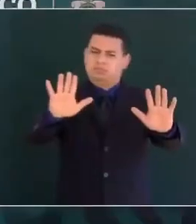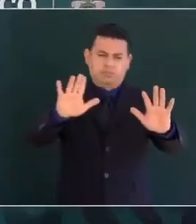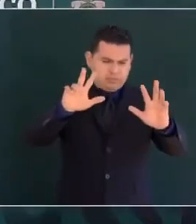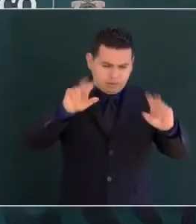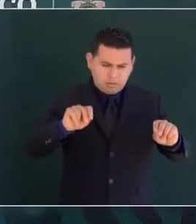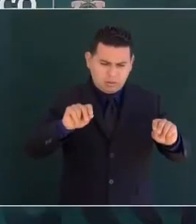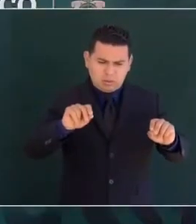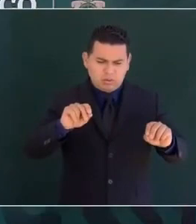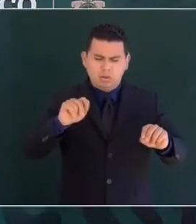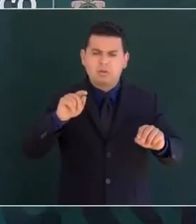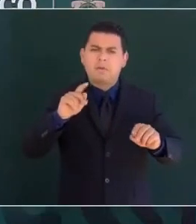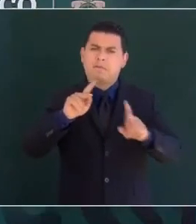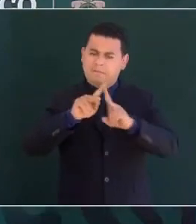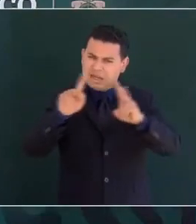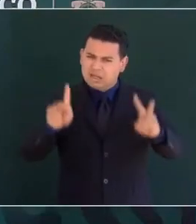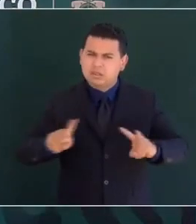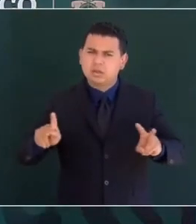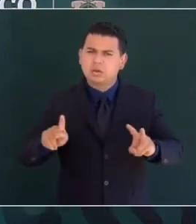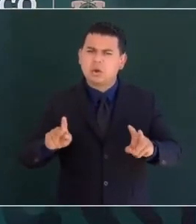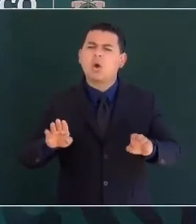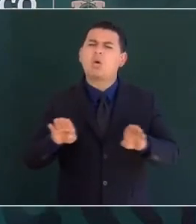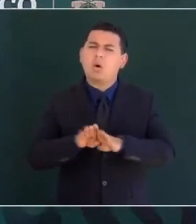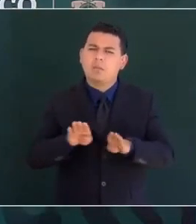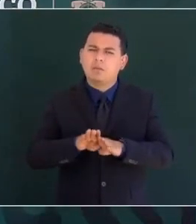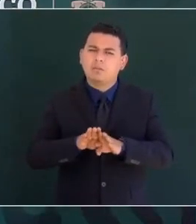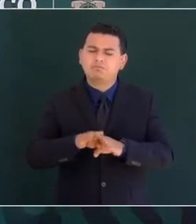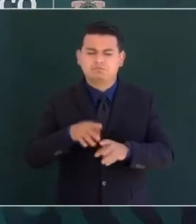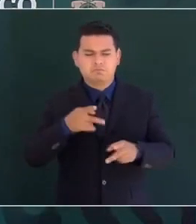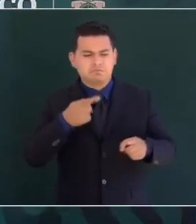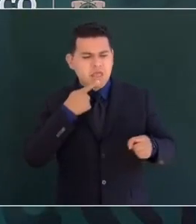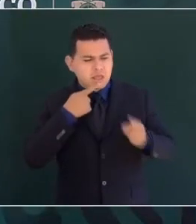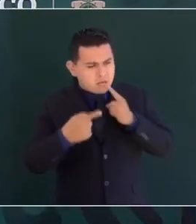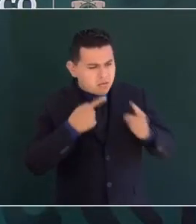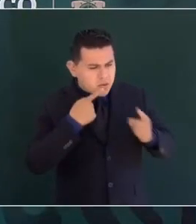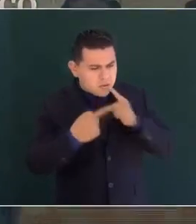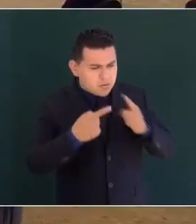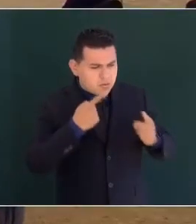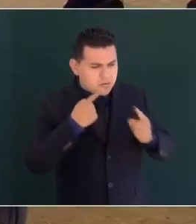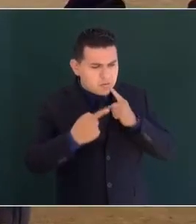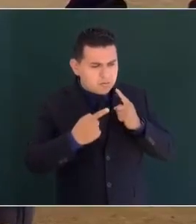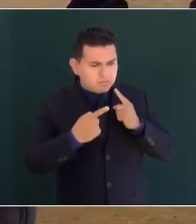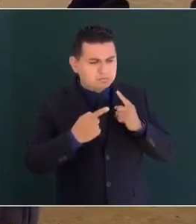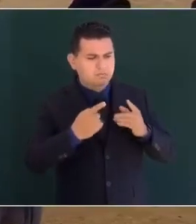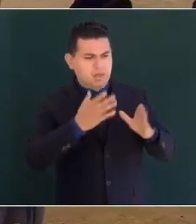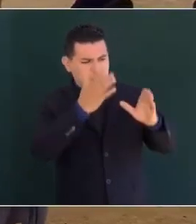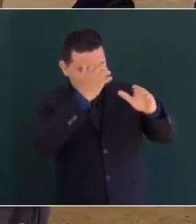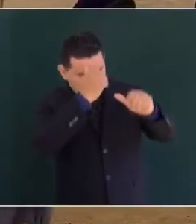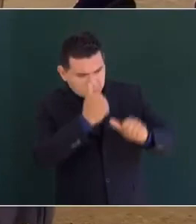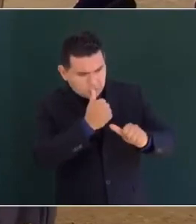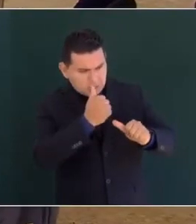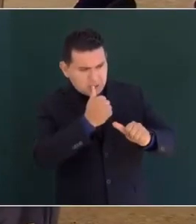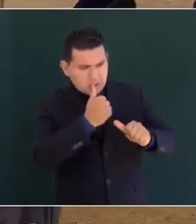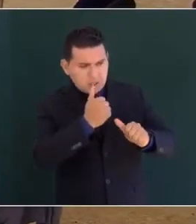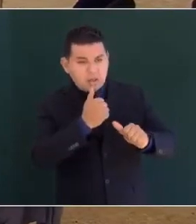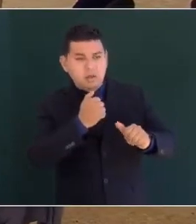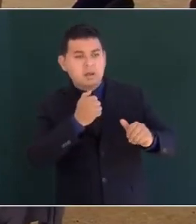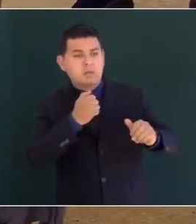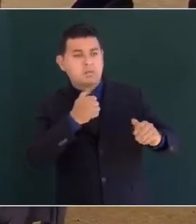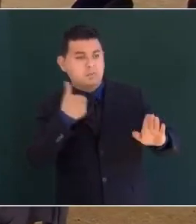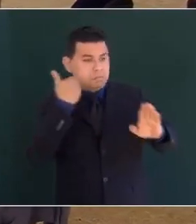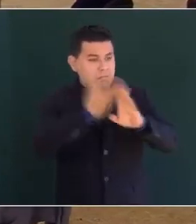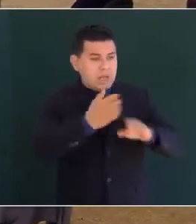el arma poderosa de la razón y con el principio de la no violencia